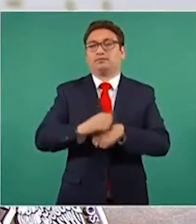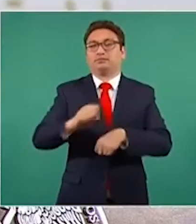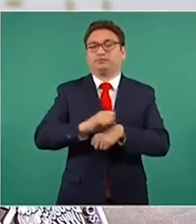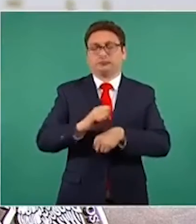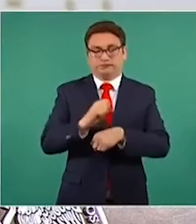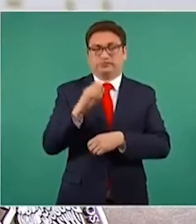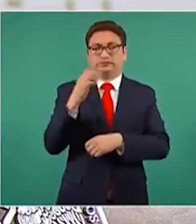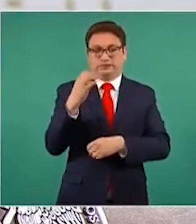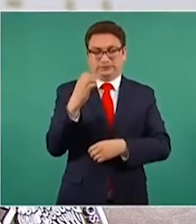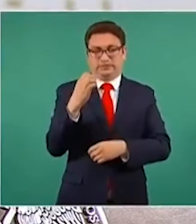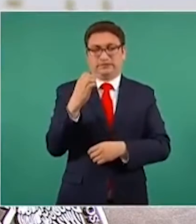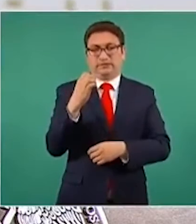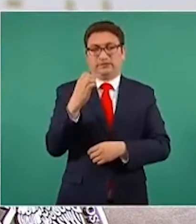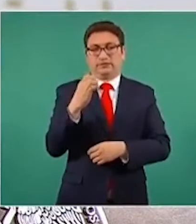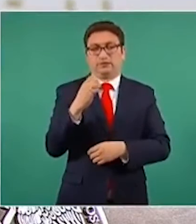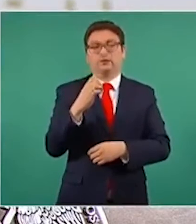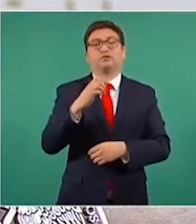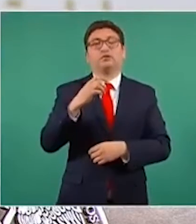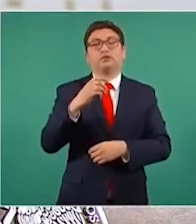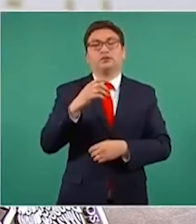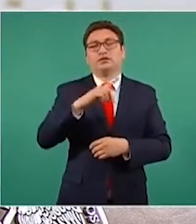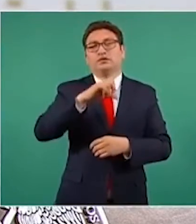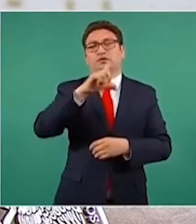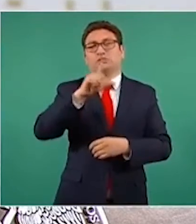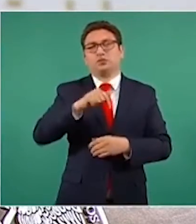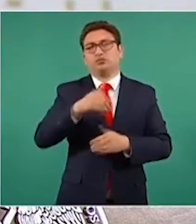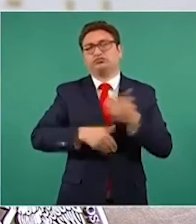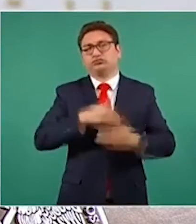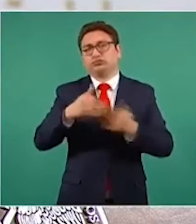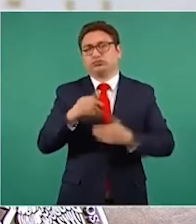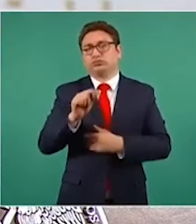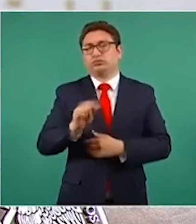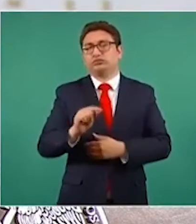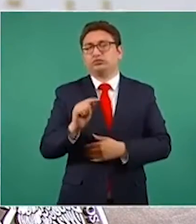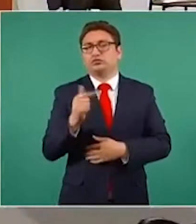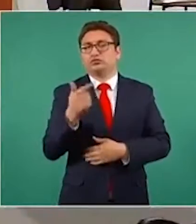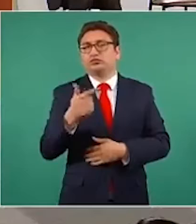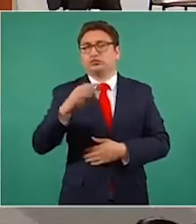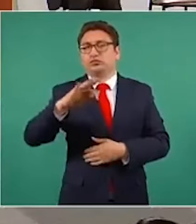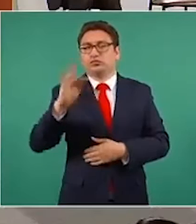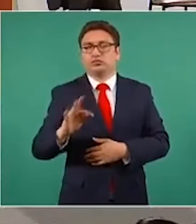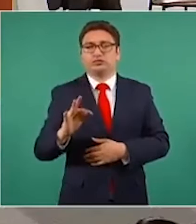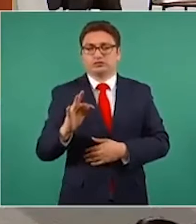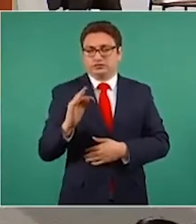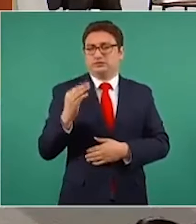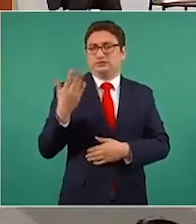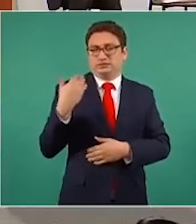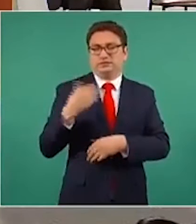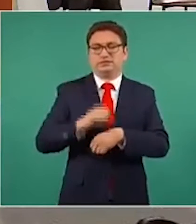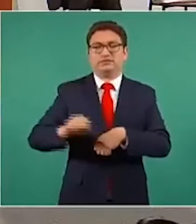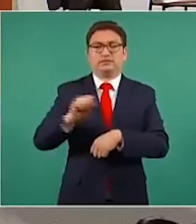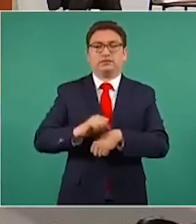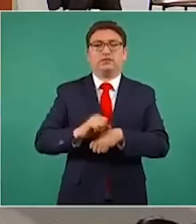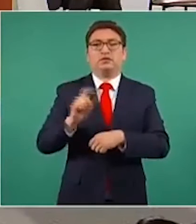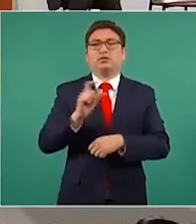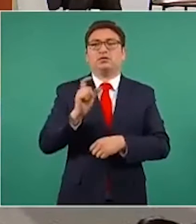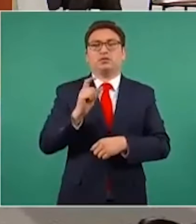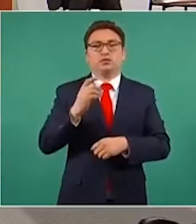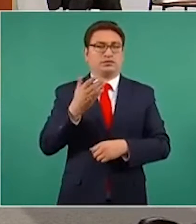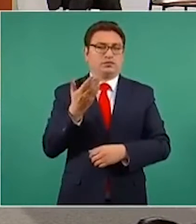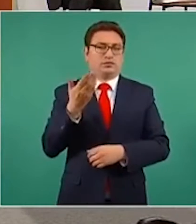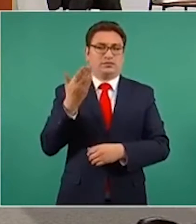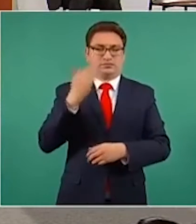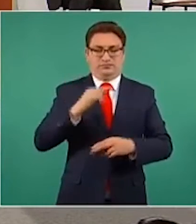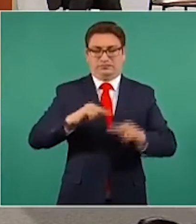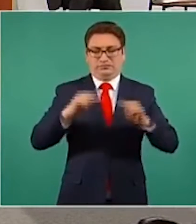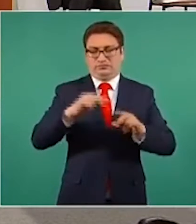y llegó a estar a puntos muy bajos, en punto 7 por ciento, hace algunas semanas, cuando estábamos en esta